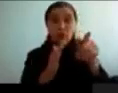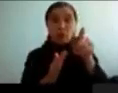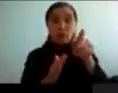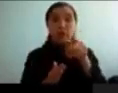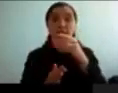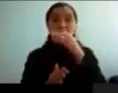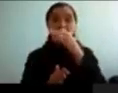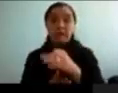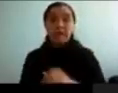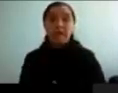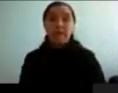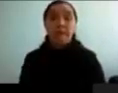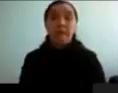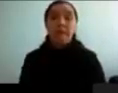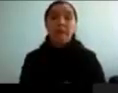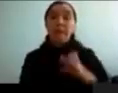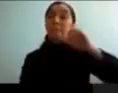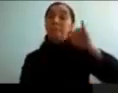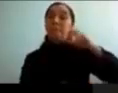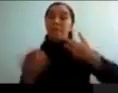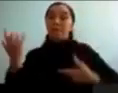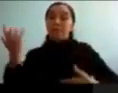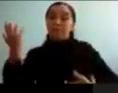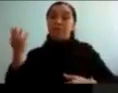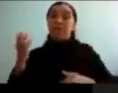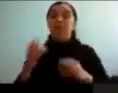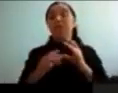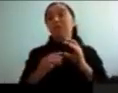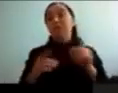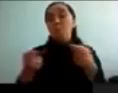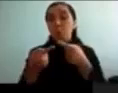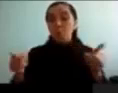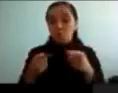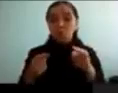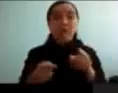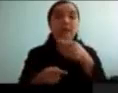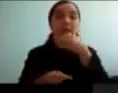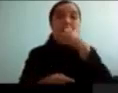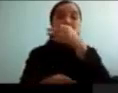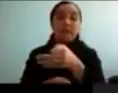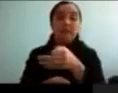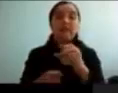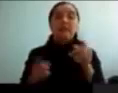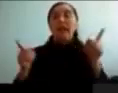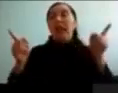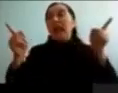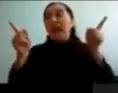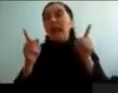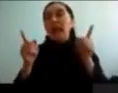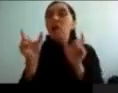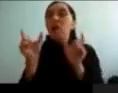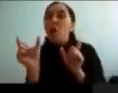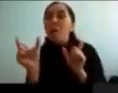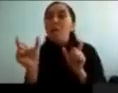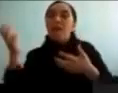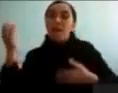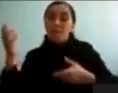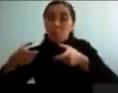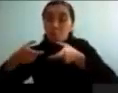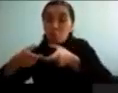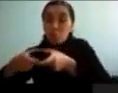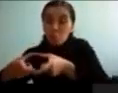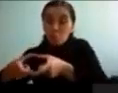porque Pink Floyd, tiene un disco, que se llama, comentario, lapsos de la razón. Entonces, hacen un juego de palabras, con el título, del disco Pink Floyd,